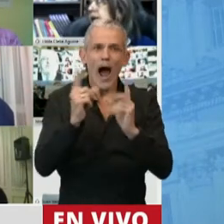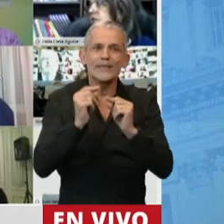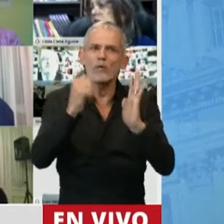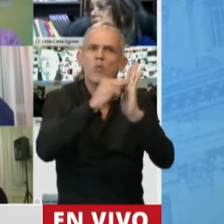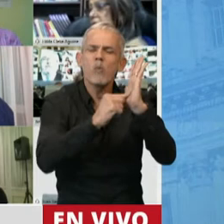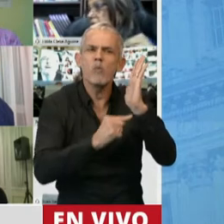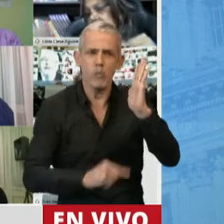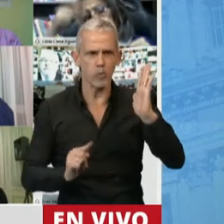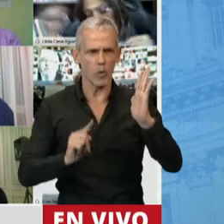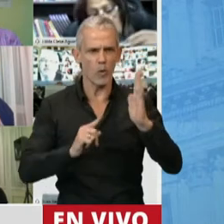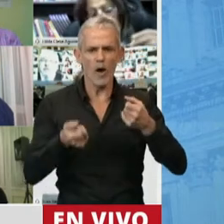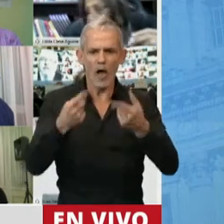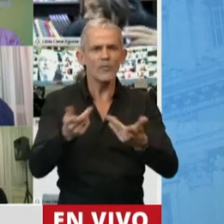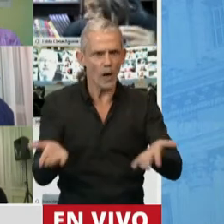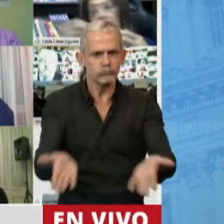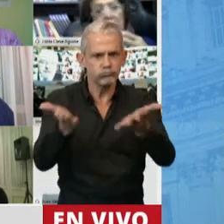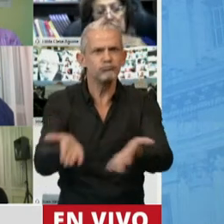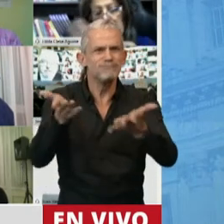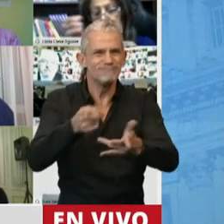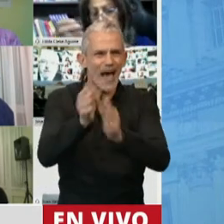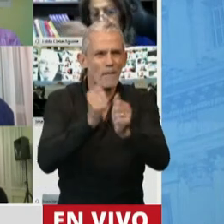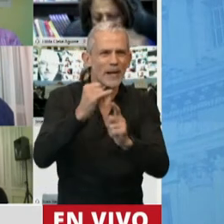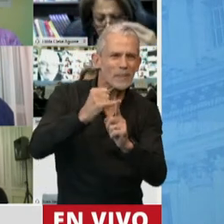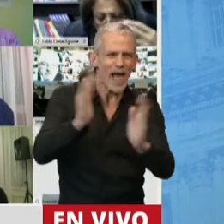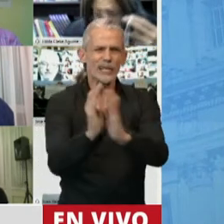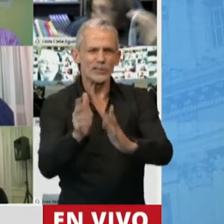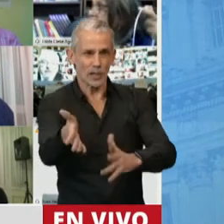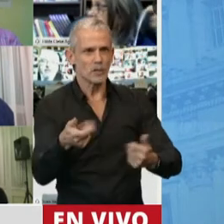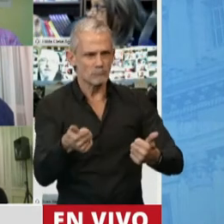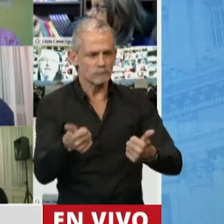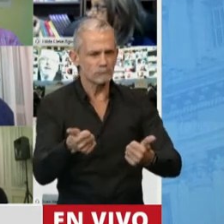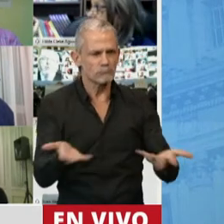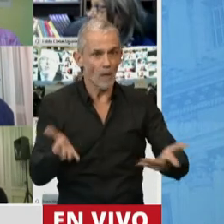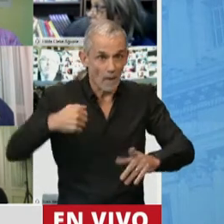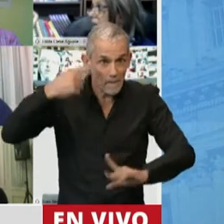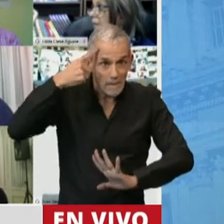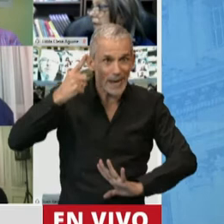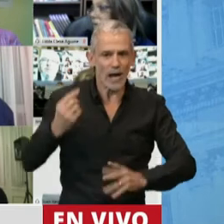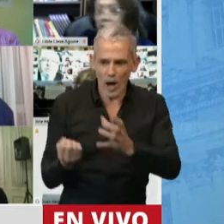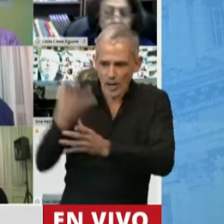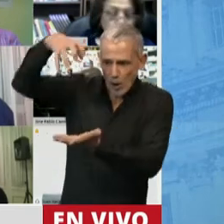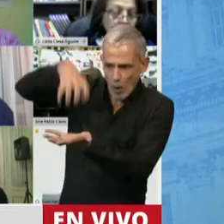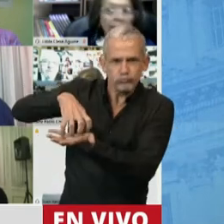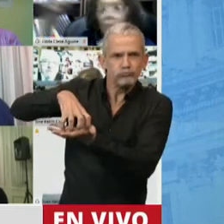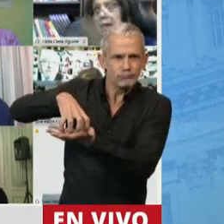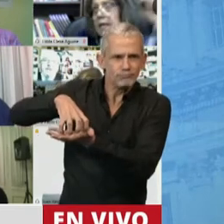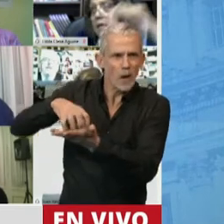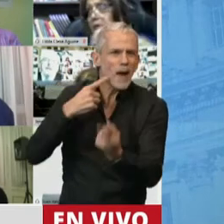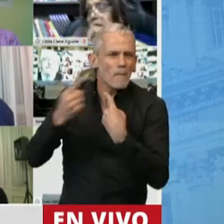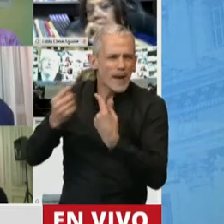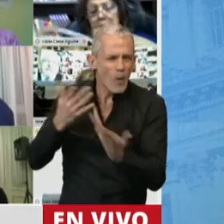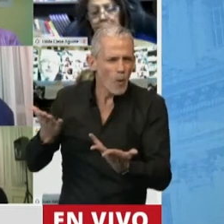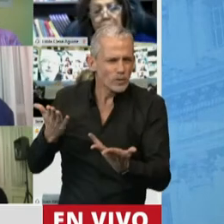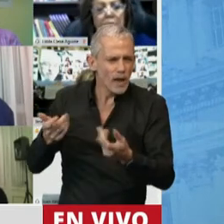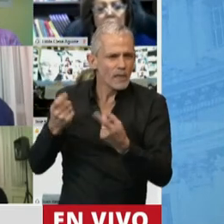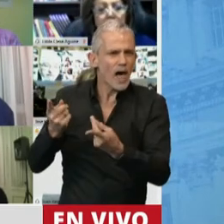preferencias para las micro, pequeñas y medianas empresas. Y crea un consejo consultivo y da